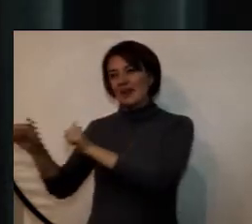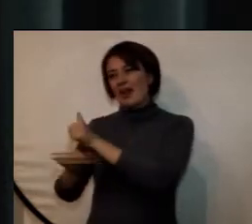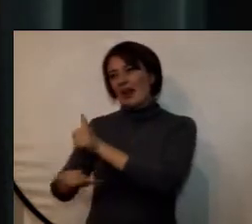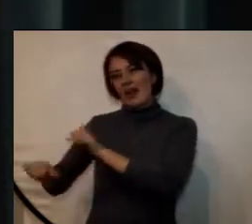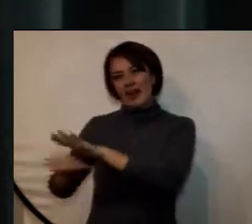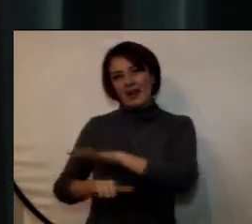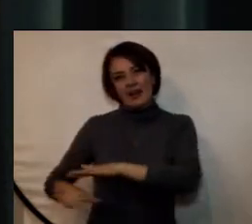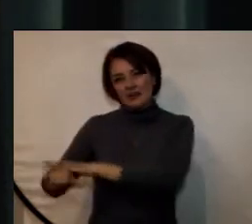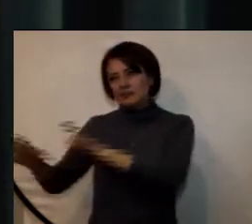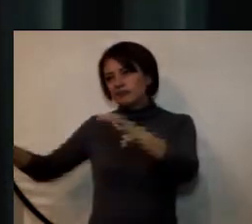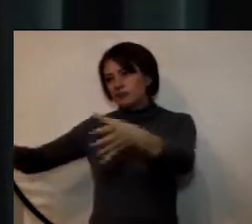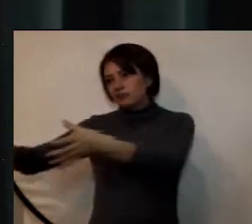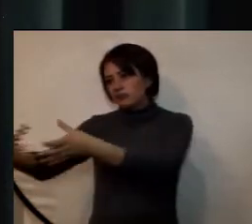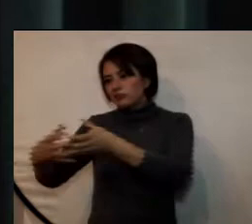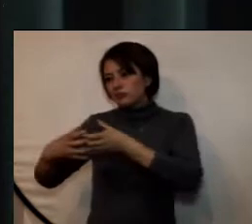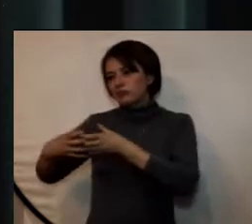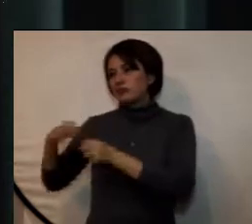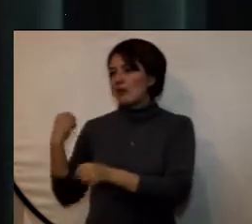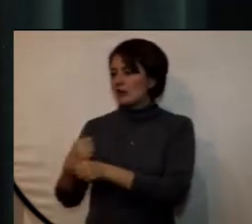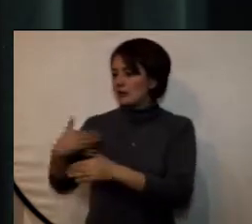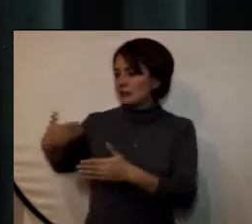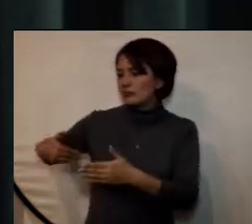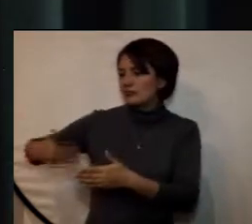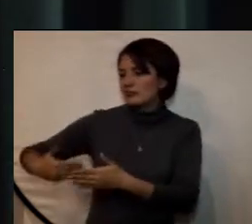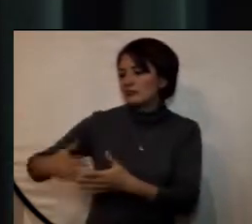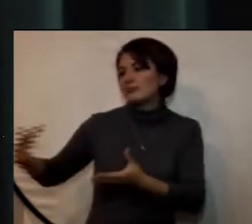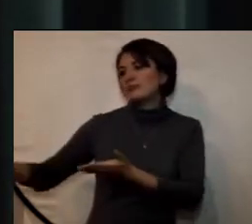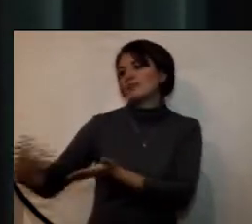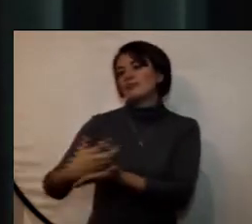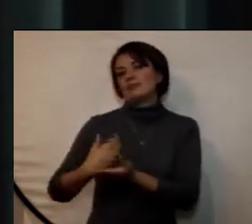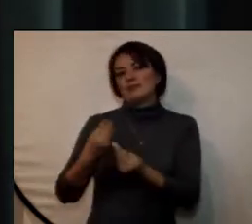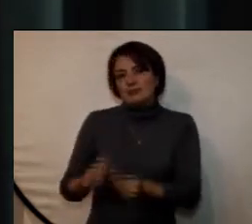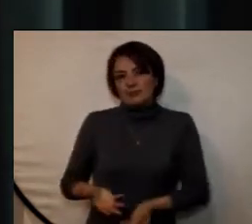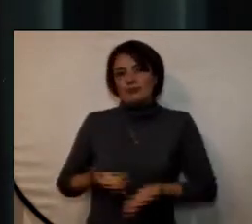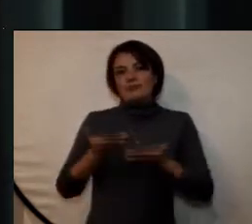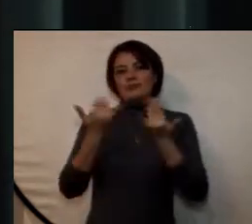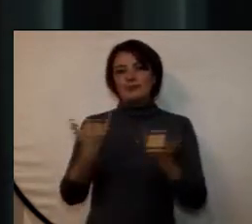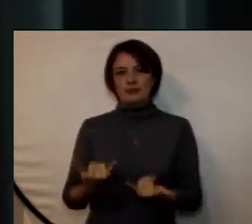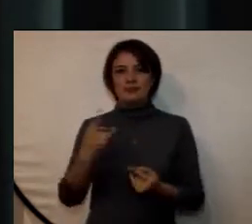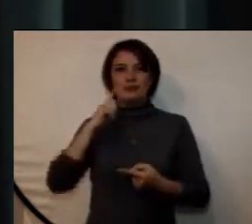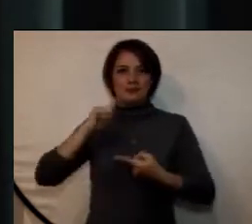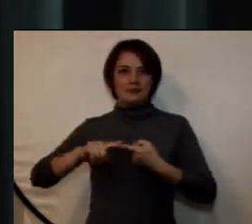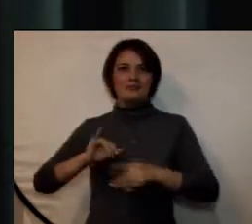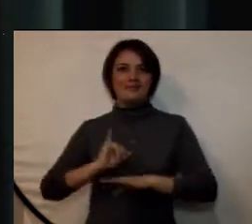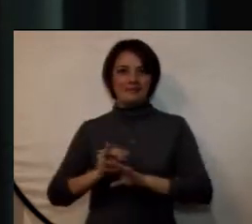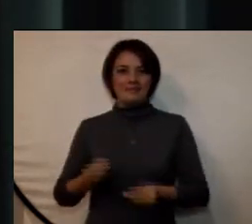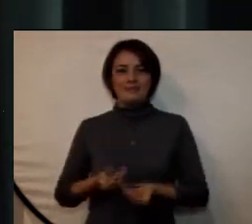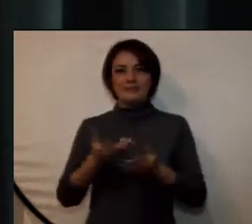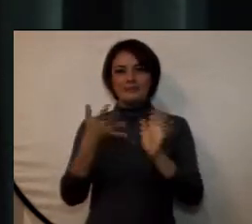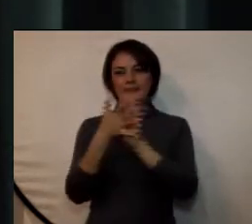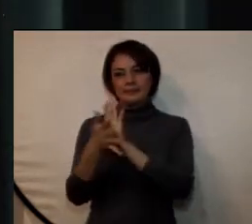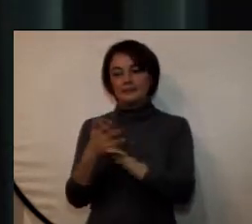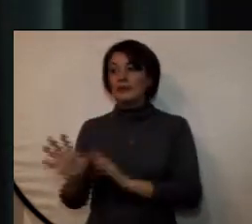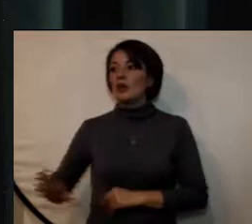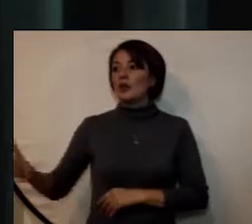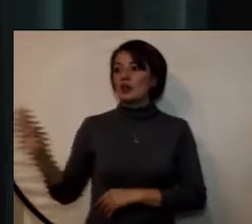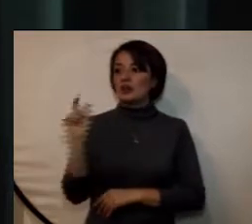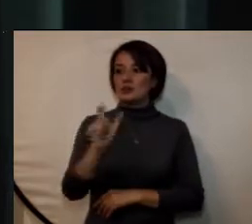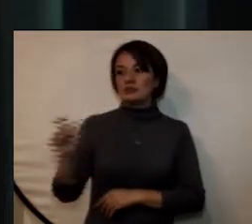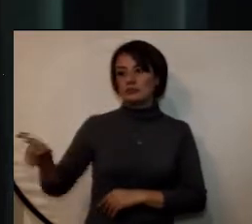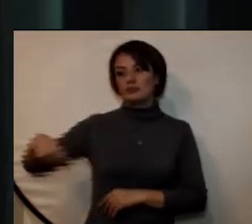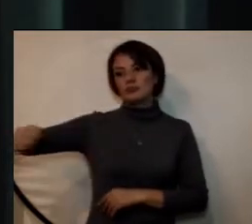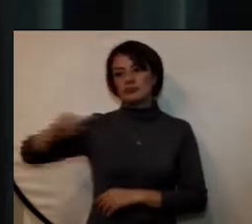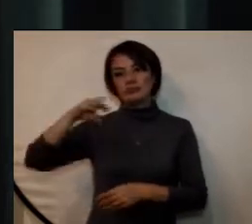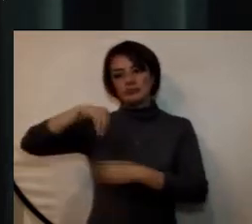esfuerzo realizado de manera mancomunada para llevar a cabo la misión institucional. Y a todos los miembros que hacen